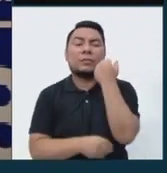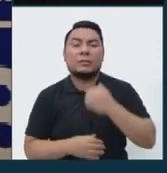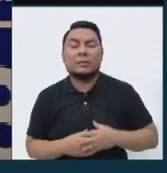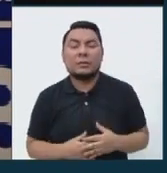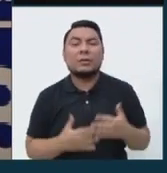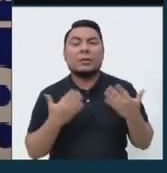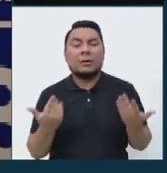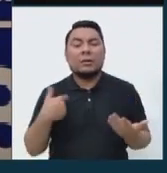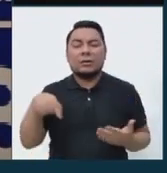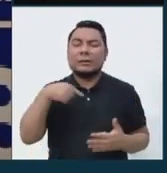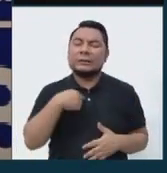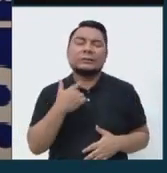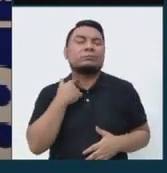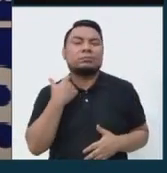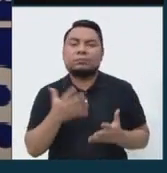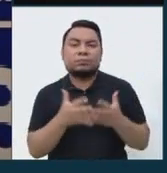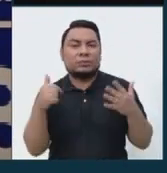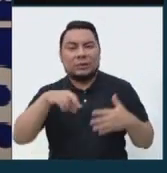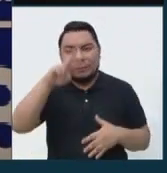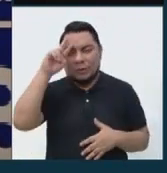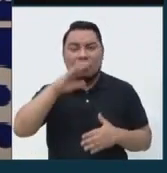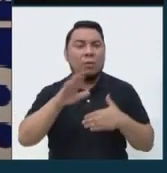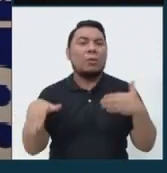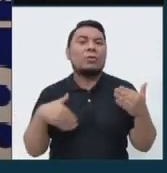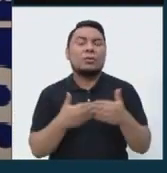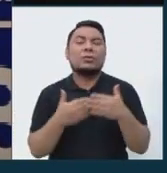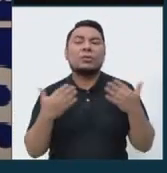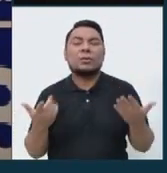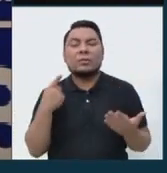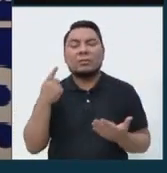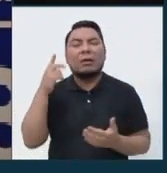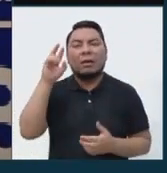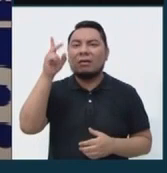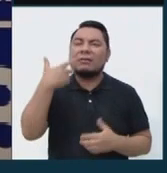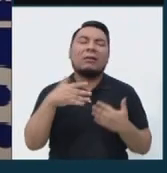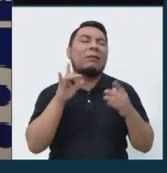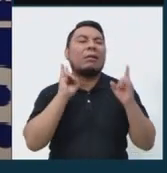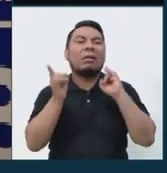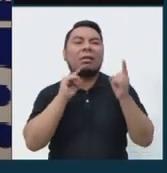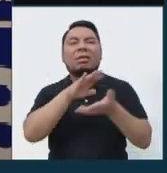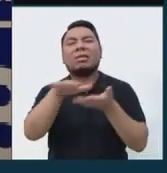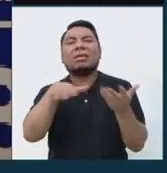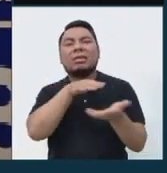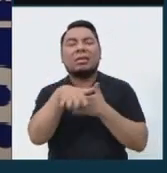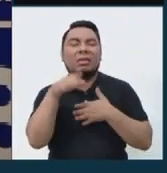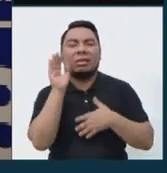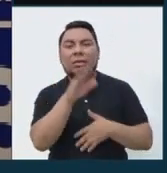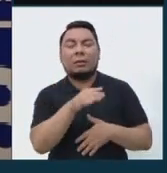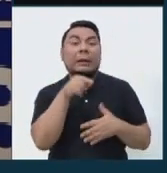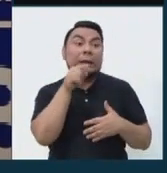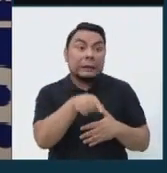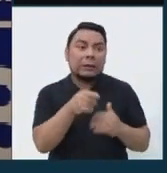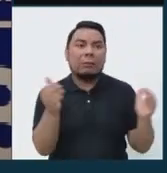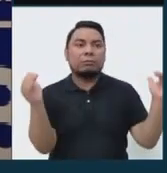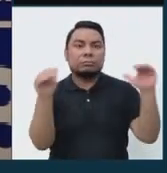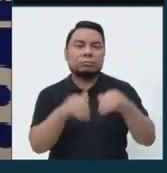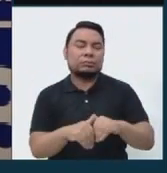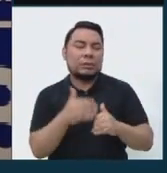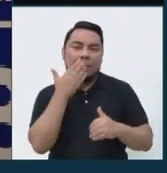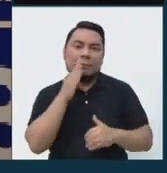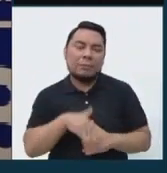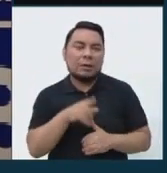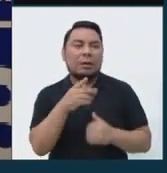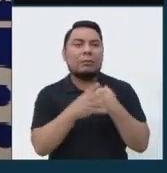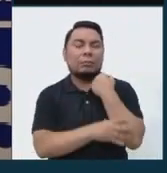adolecemos en el Perú. Todo crece, digamos, improvisado, desordenado y eso es una de las causas de nuestros males